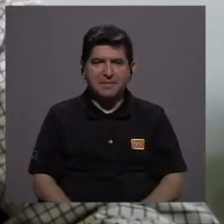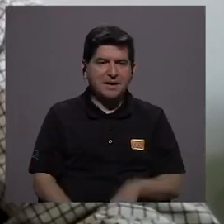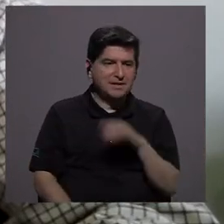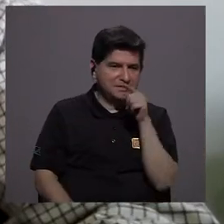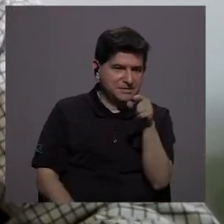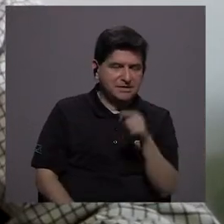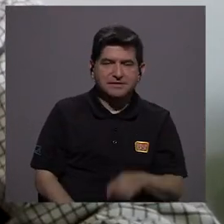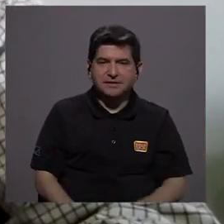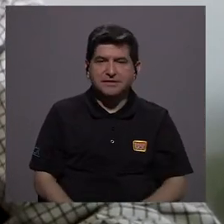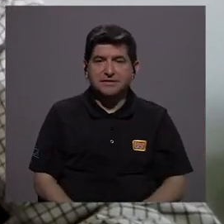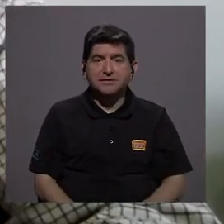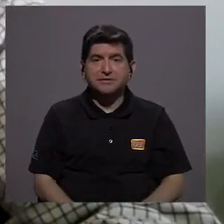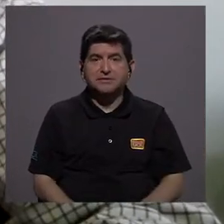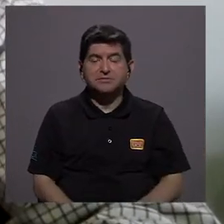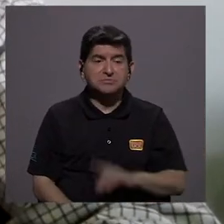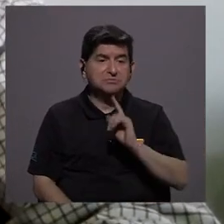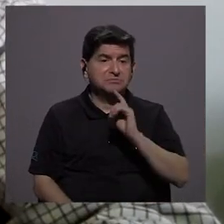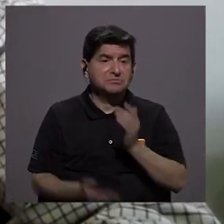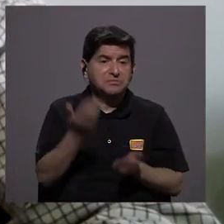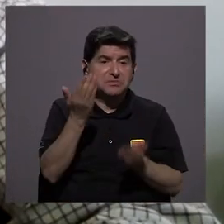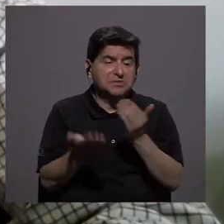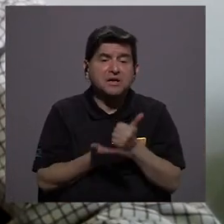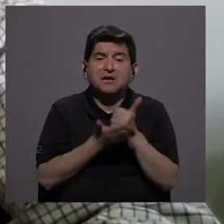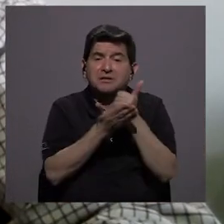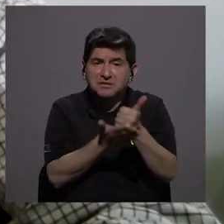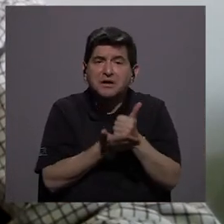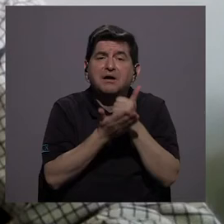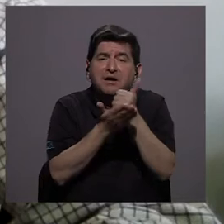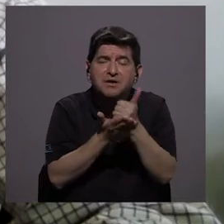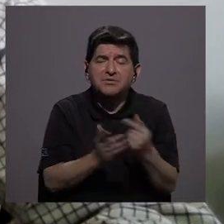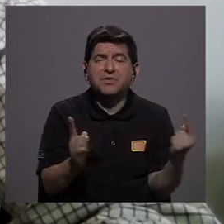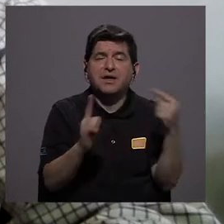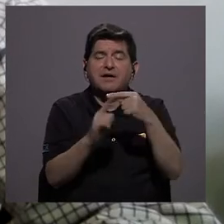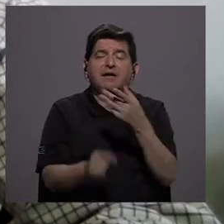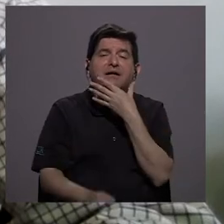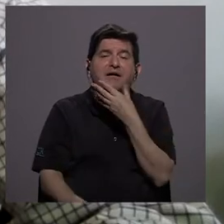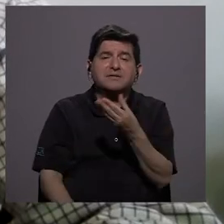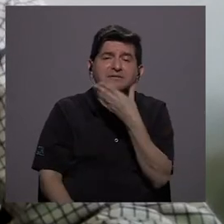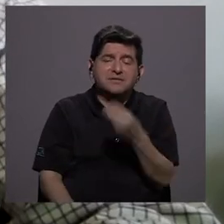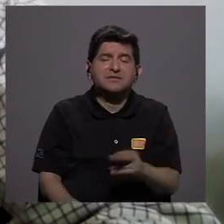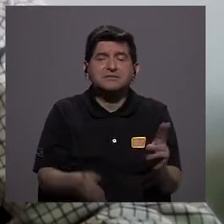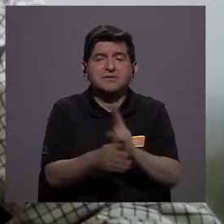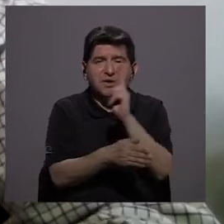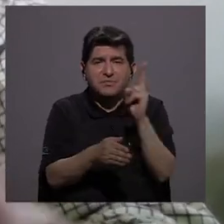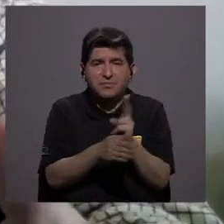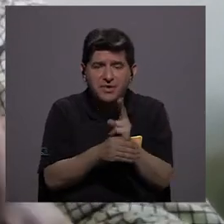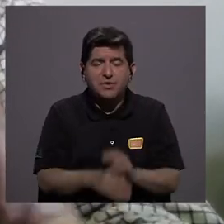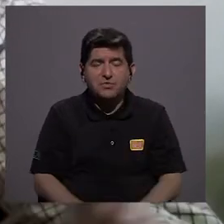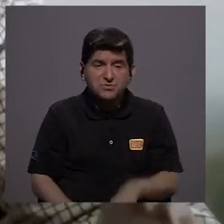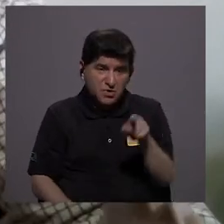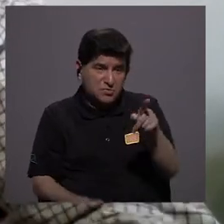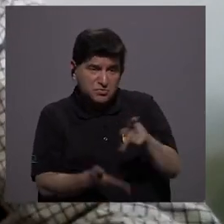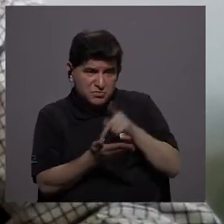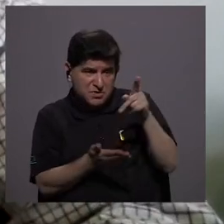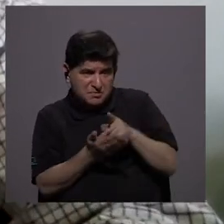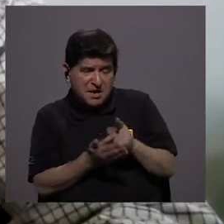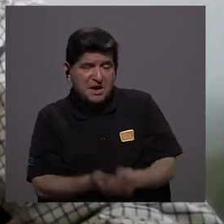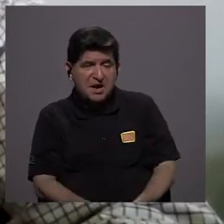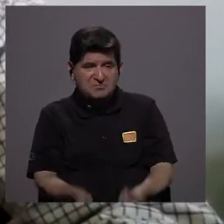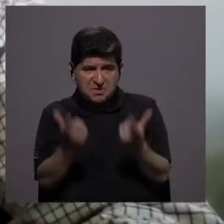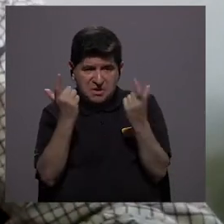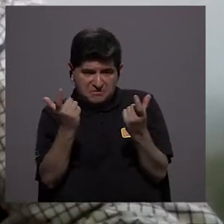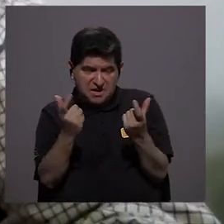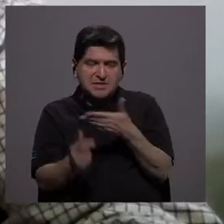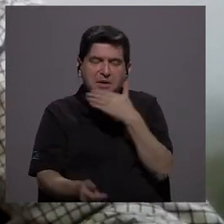en su flujo de caja. De esas empresas le está diciendo, miren, nos vamos a ayudar a ustedes y hasta diciembre usen lo que nos hubieran pagado de